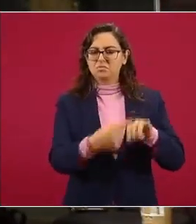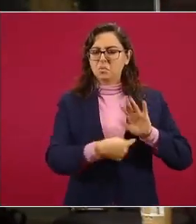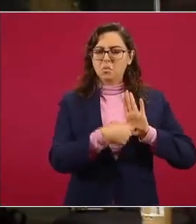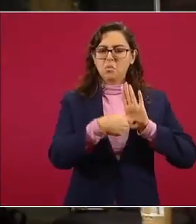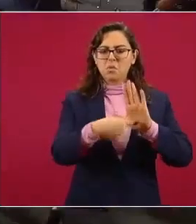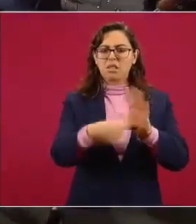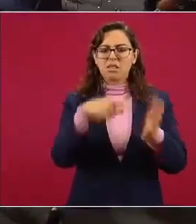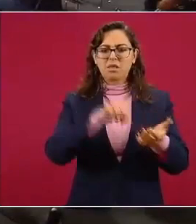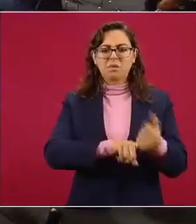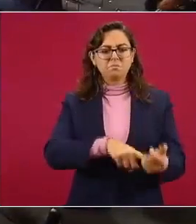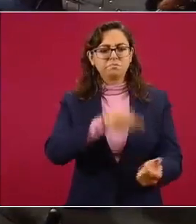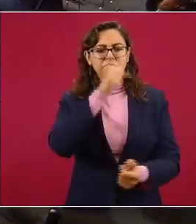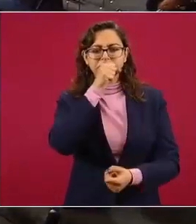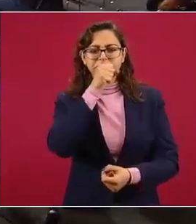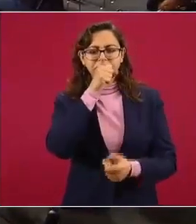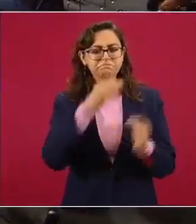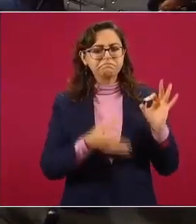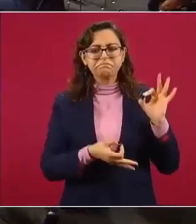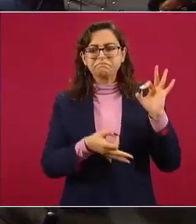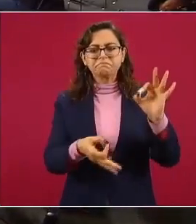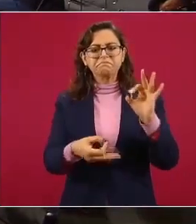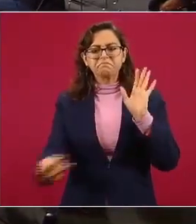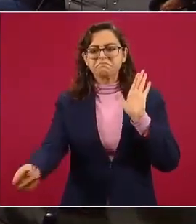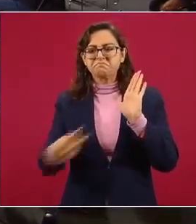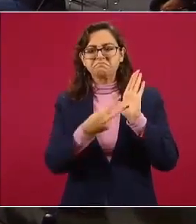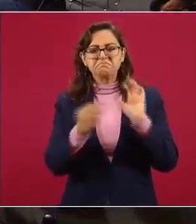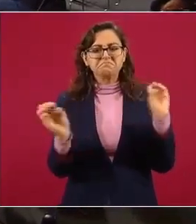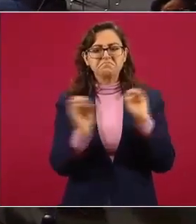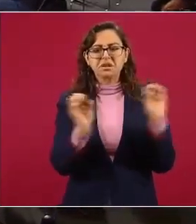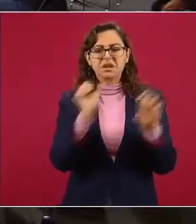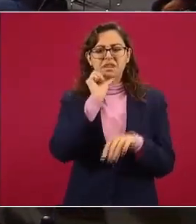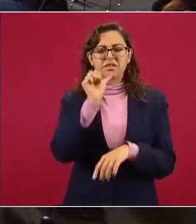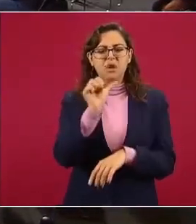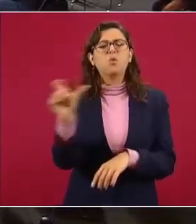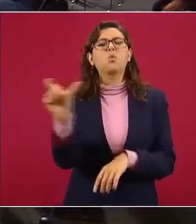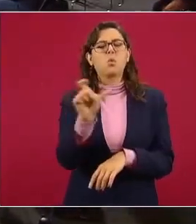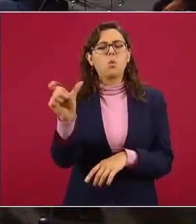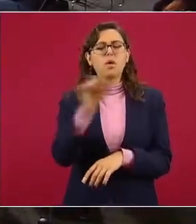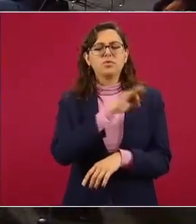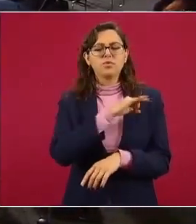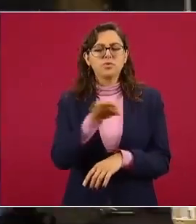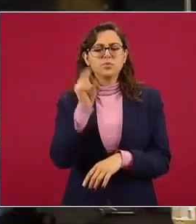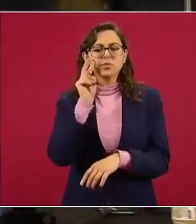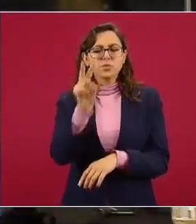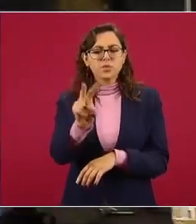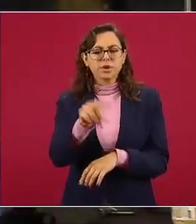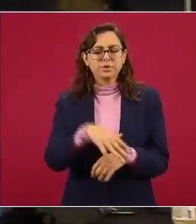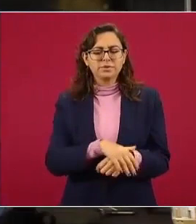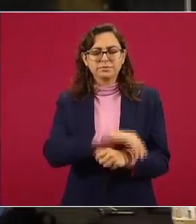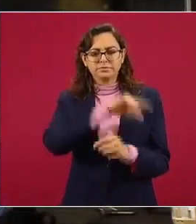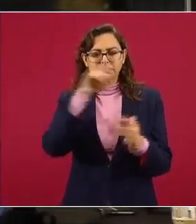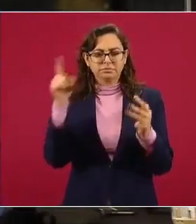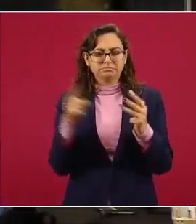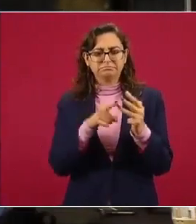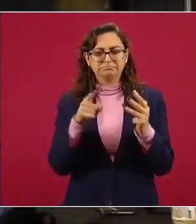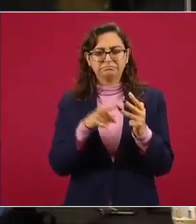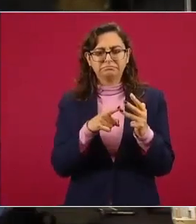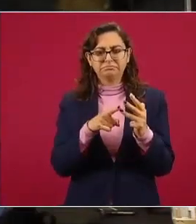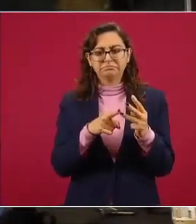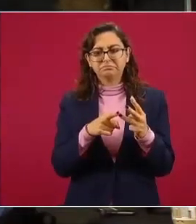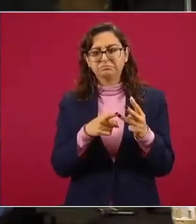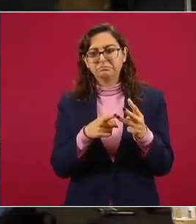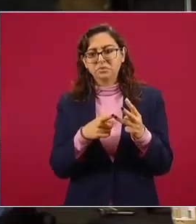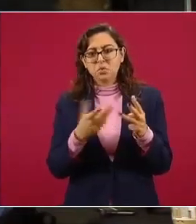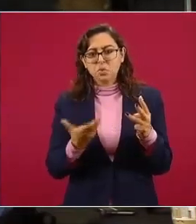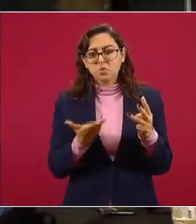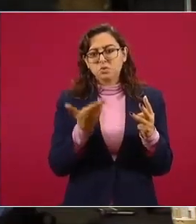contenido de dicha nota y por último también se especula no sé si sea usted o el presidente